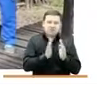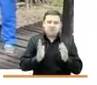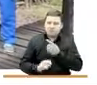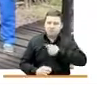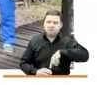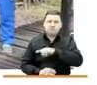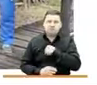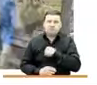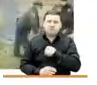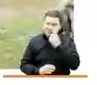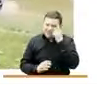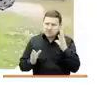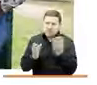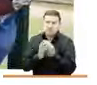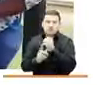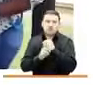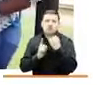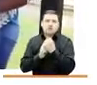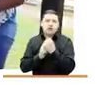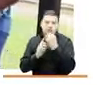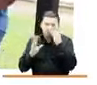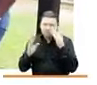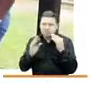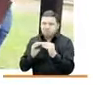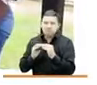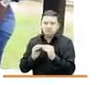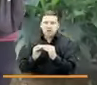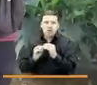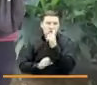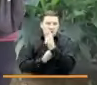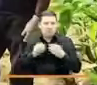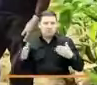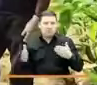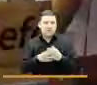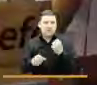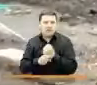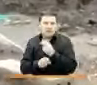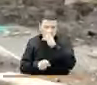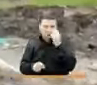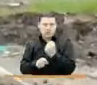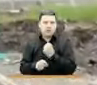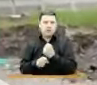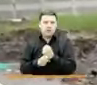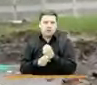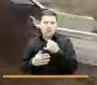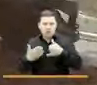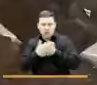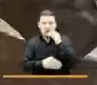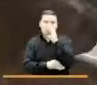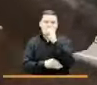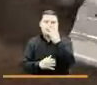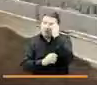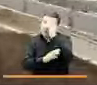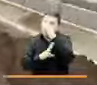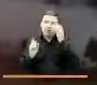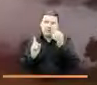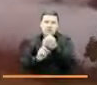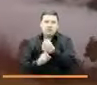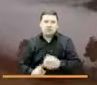el sector de la inclusión social y la reconciliación fue el año de trabajar intensamente por el país que todos soñamos construir.